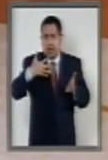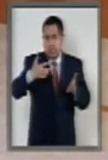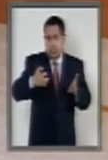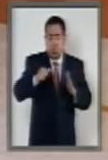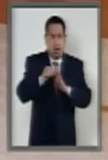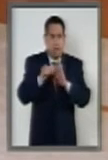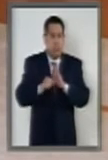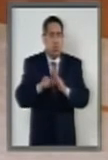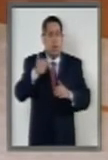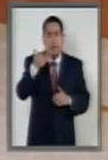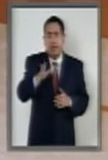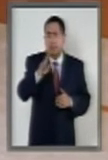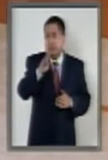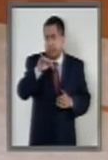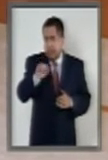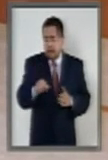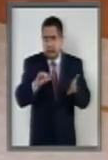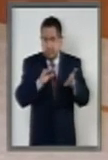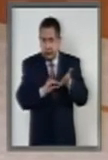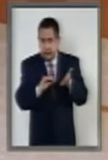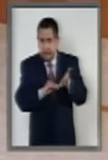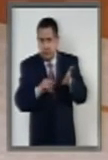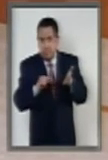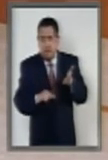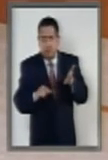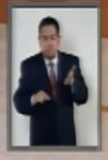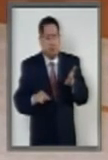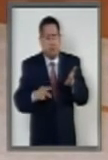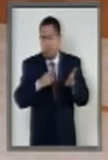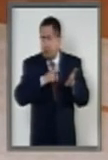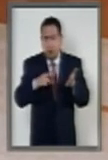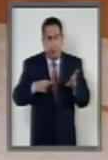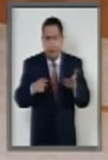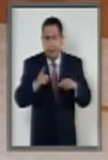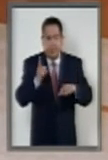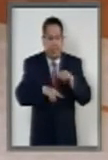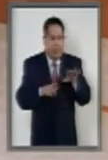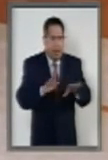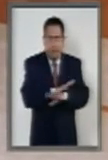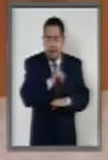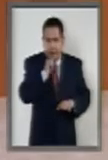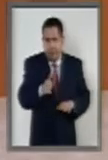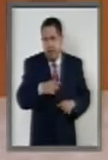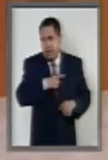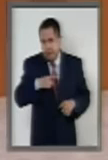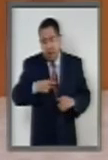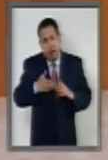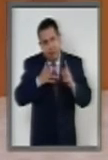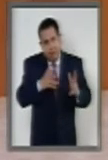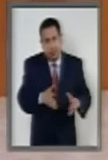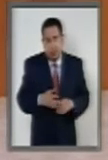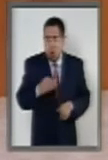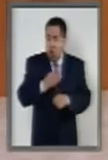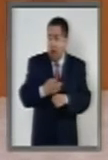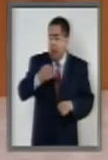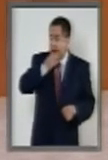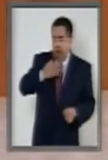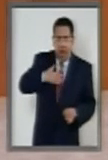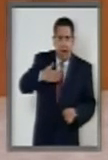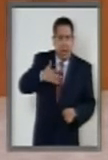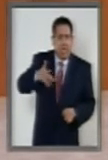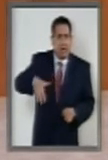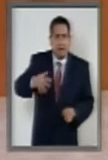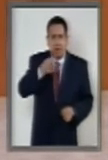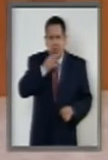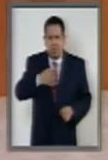del artículo 10 bis del dictamen no debió haber sido modificado. Nos han informado que